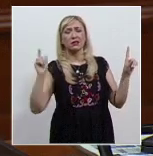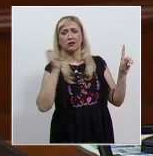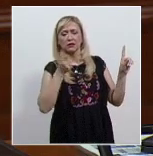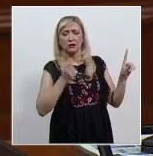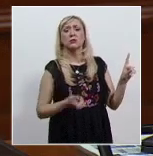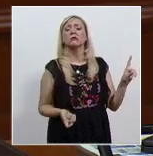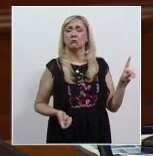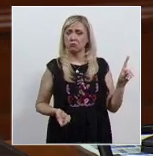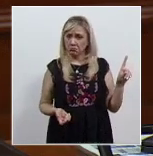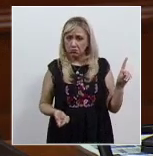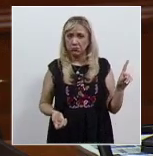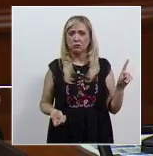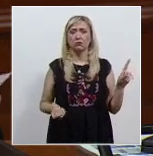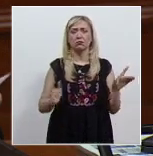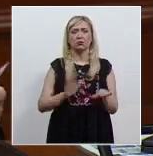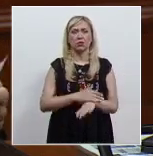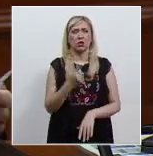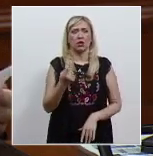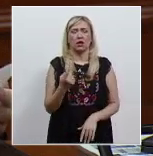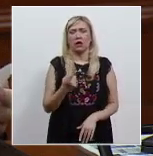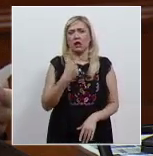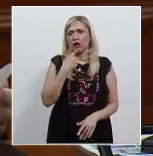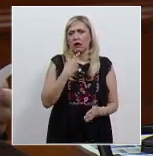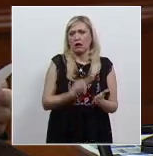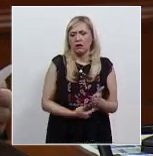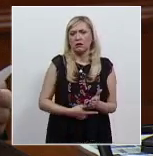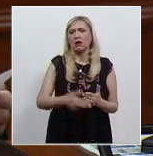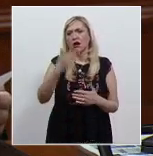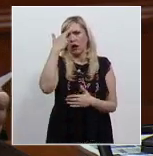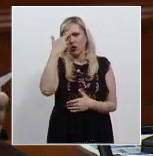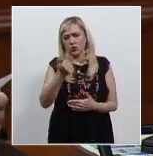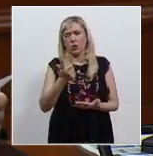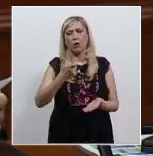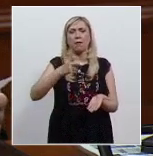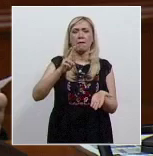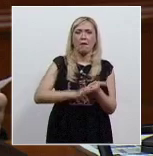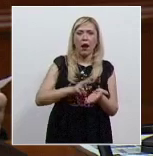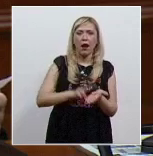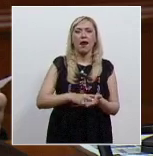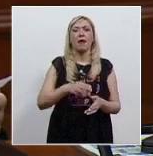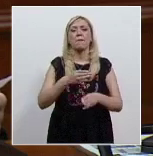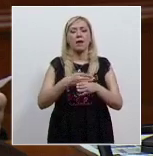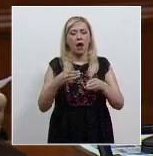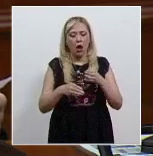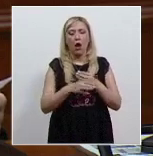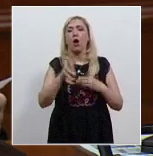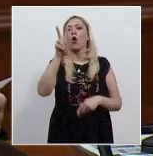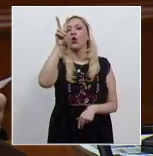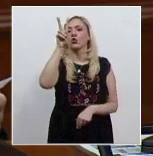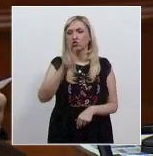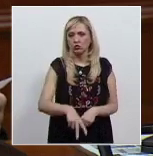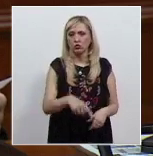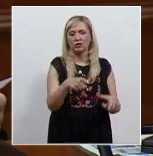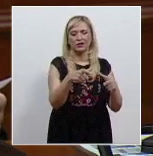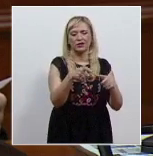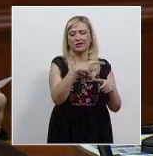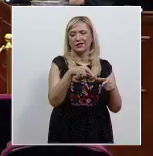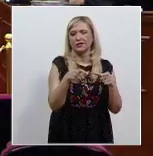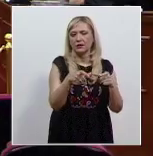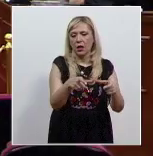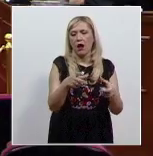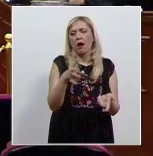pues el legislador omitió motivar de forma objetiva y razonable el costo de los materiales que utilizó para la certificación de un